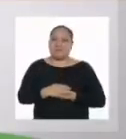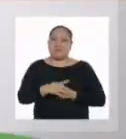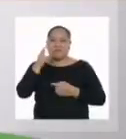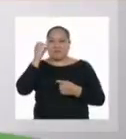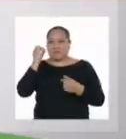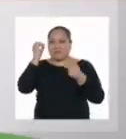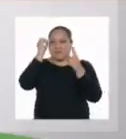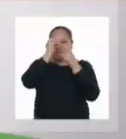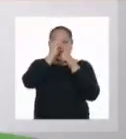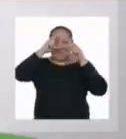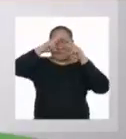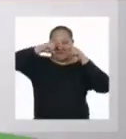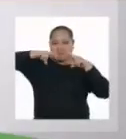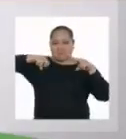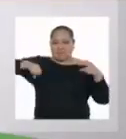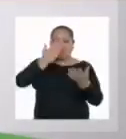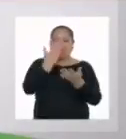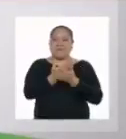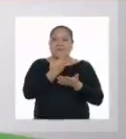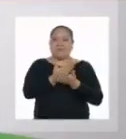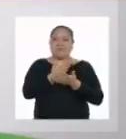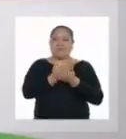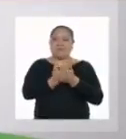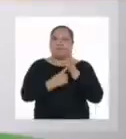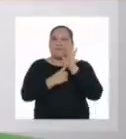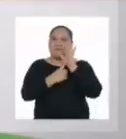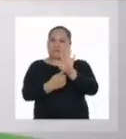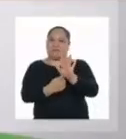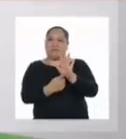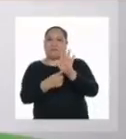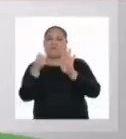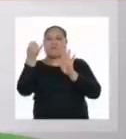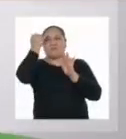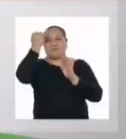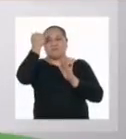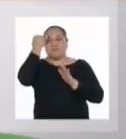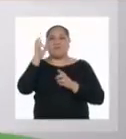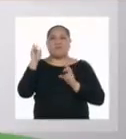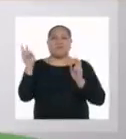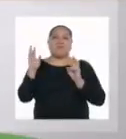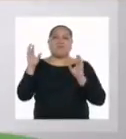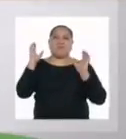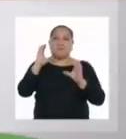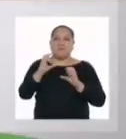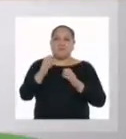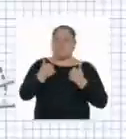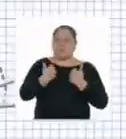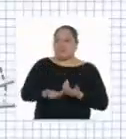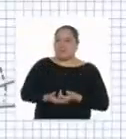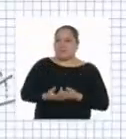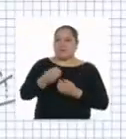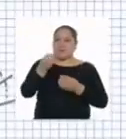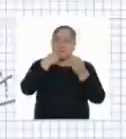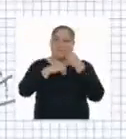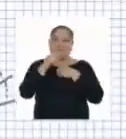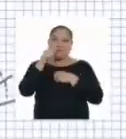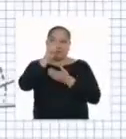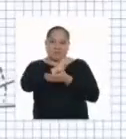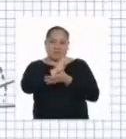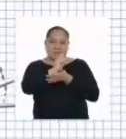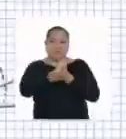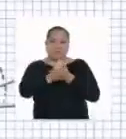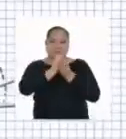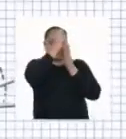Nuestro objetivo de indagación es demostrar las proporciones de vitamina C que contienen los alimentos. Y lo que